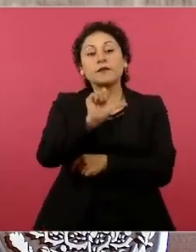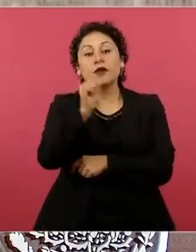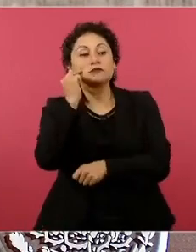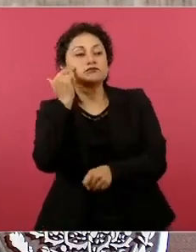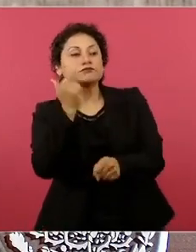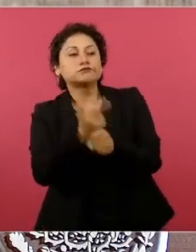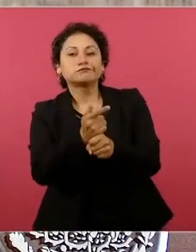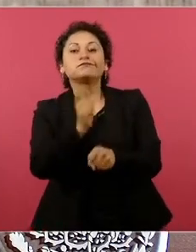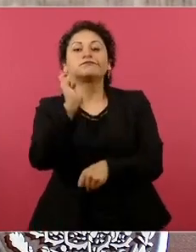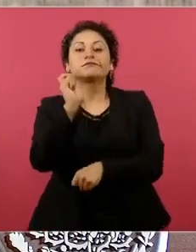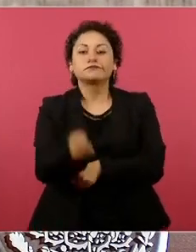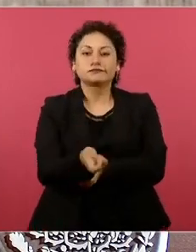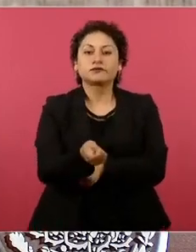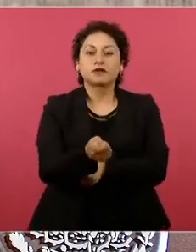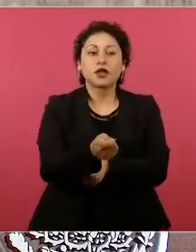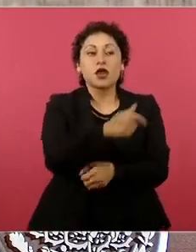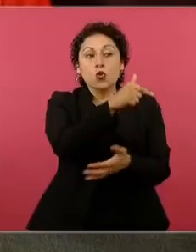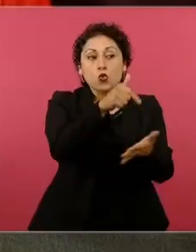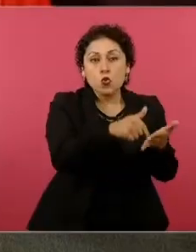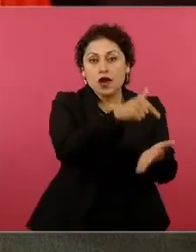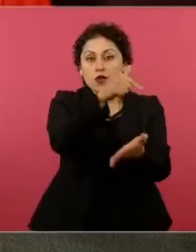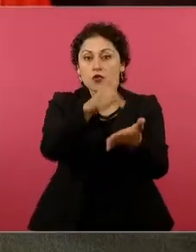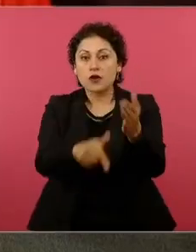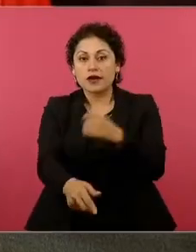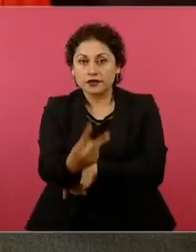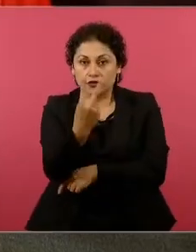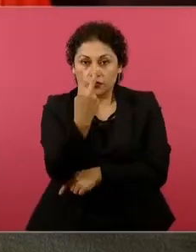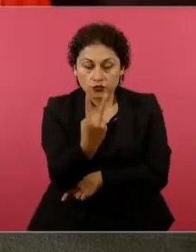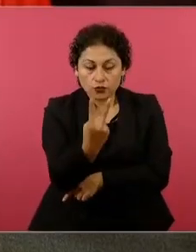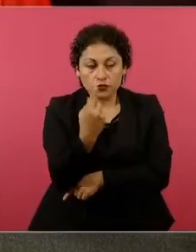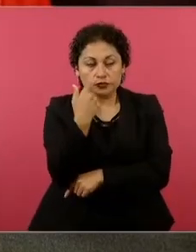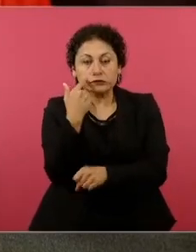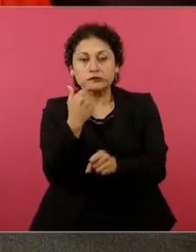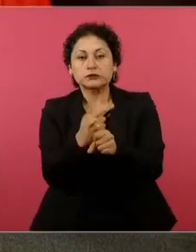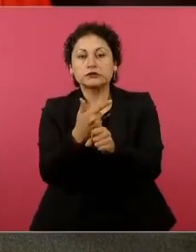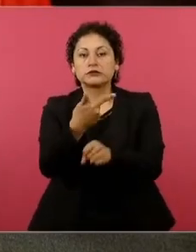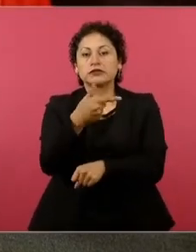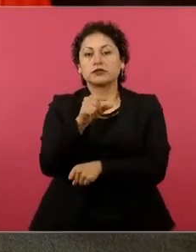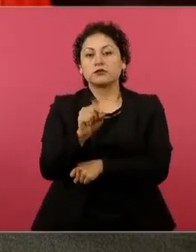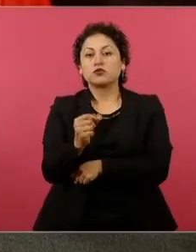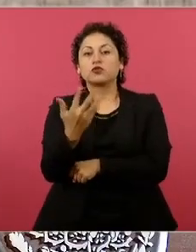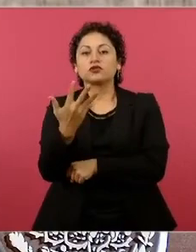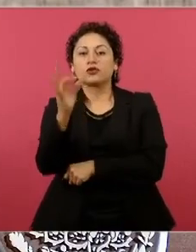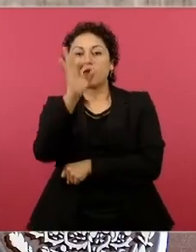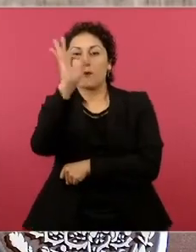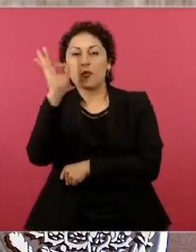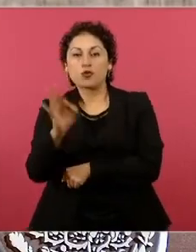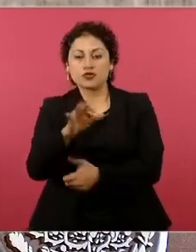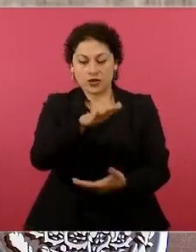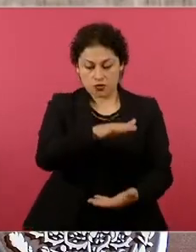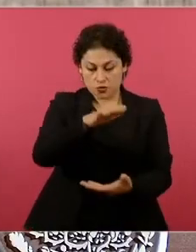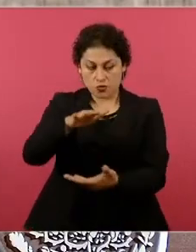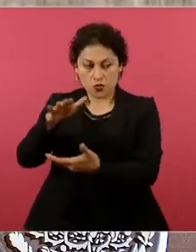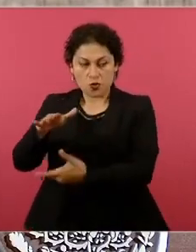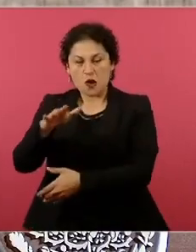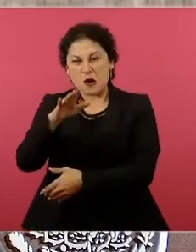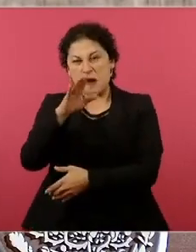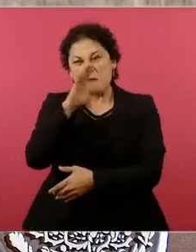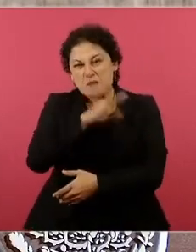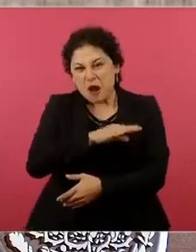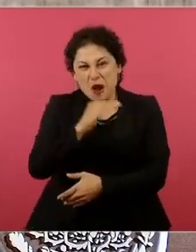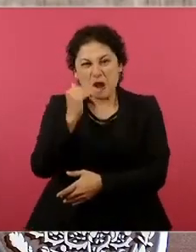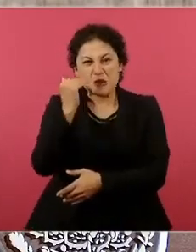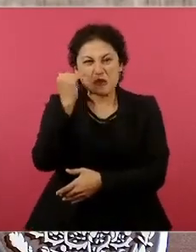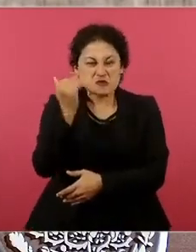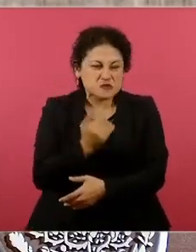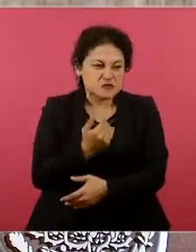en dos expendedores un 7.5 por ciento de cilindros en mal estado, recuerden, nunca